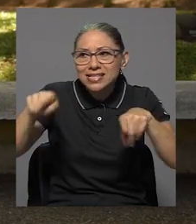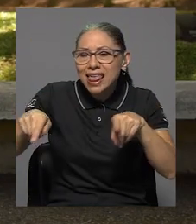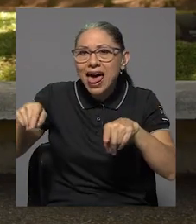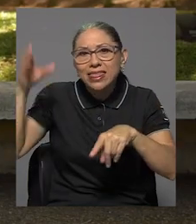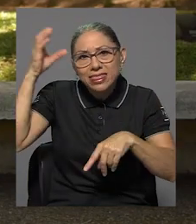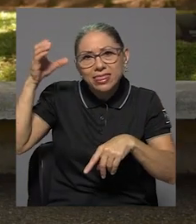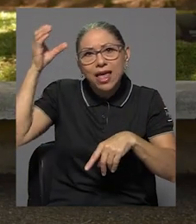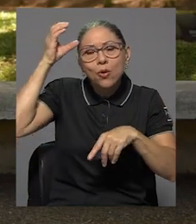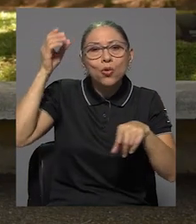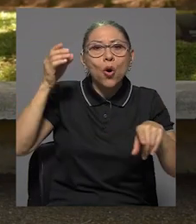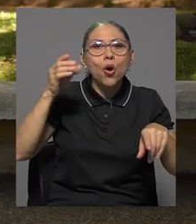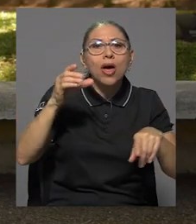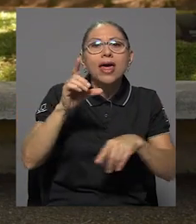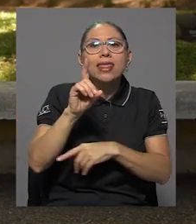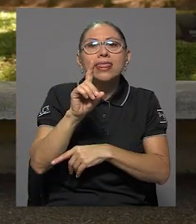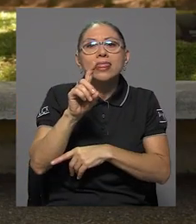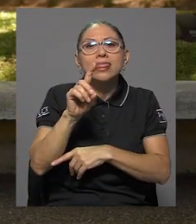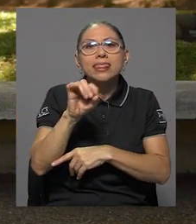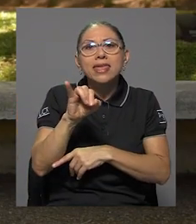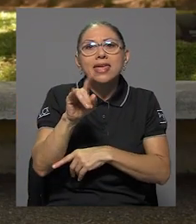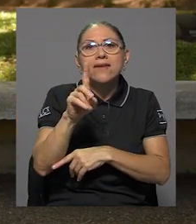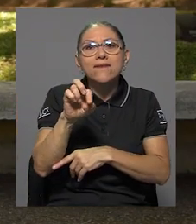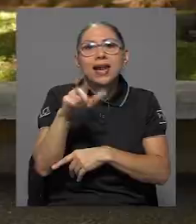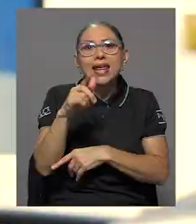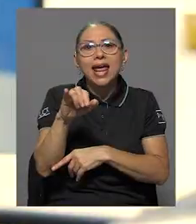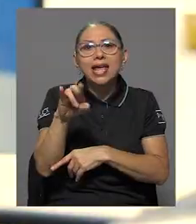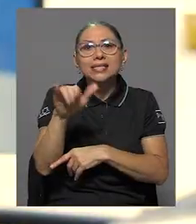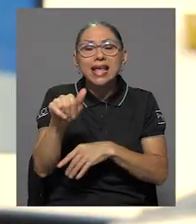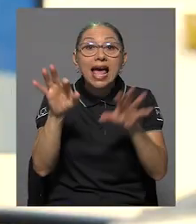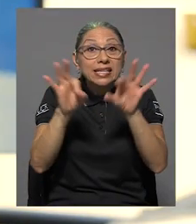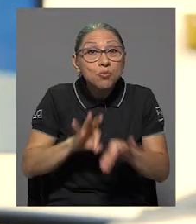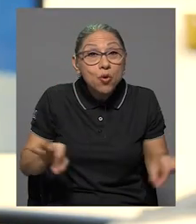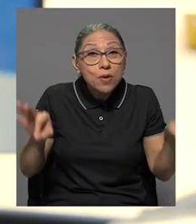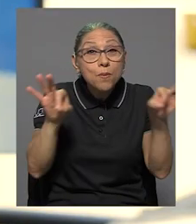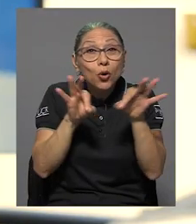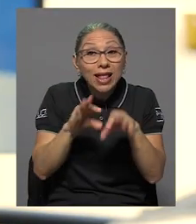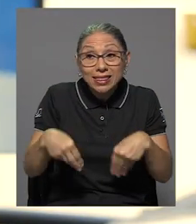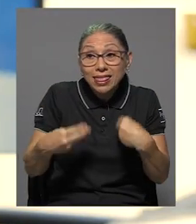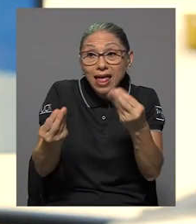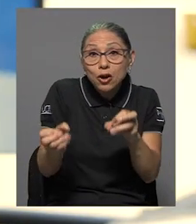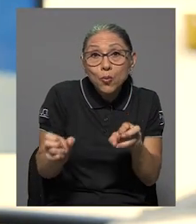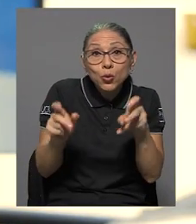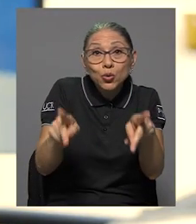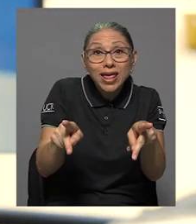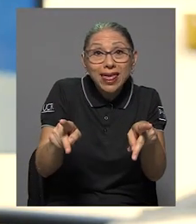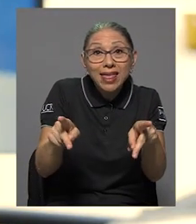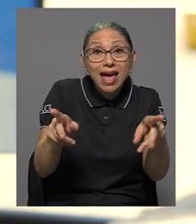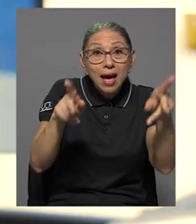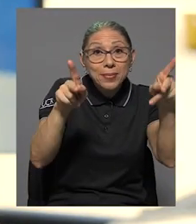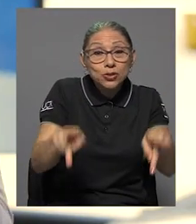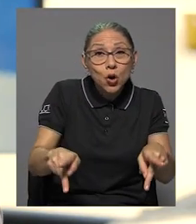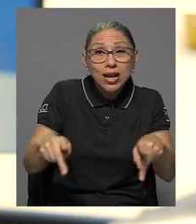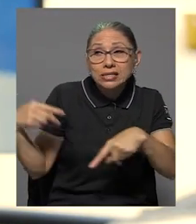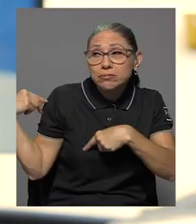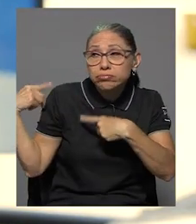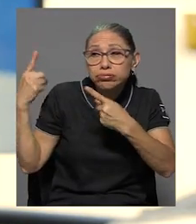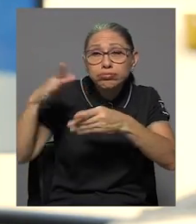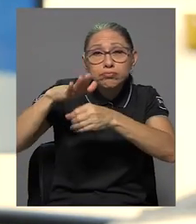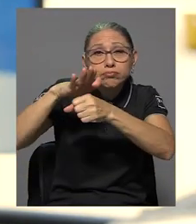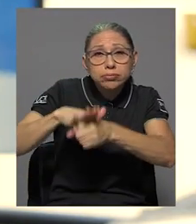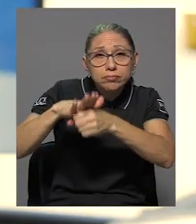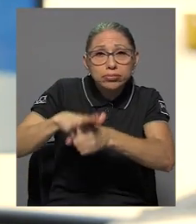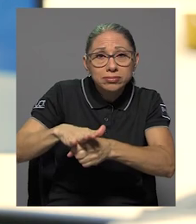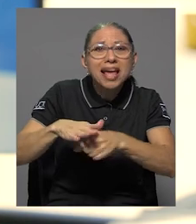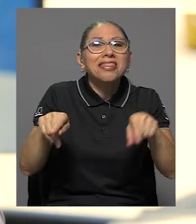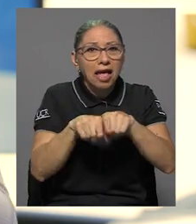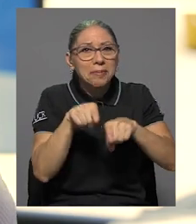neurodivergencia, etc. Estamos hablando que es importante dar espacio a esas poblaciones históricamente oprimidas para que también lleven su